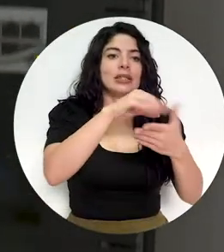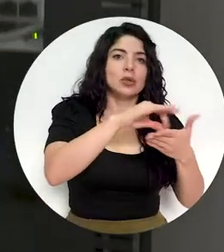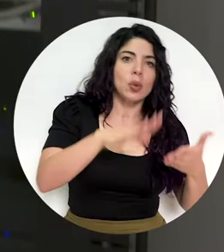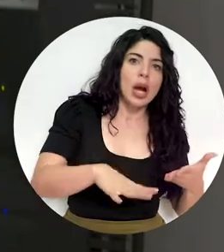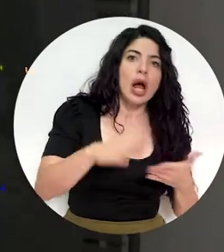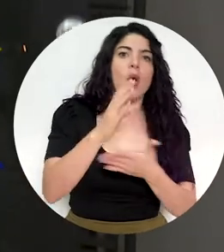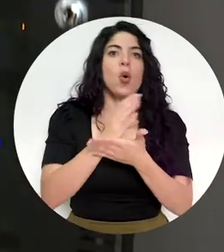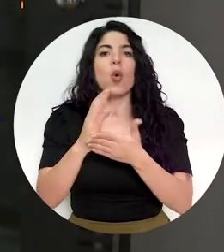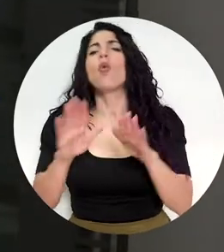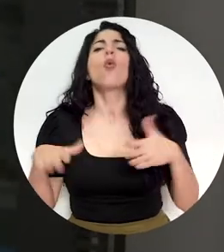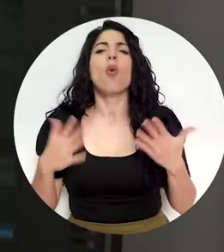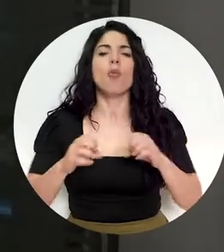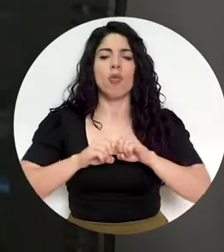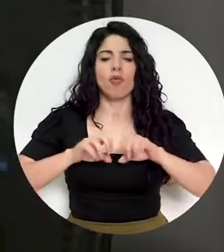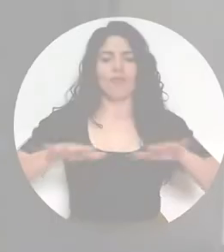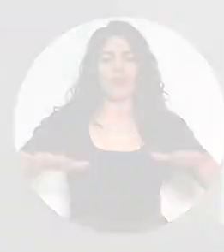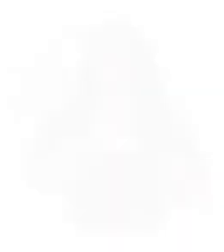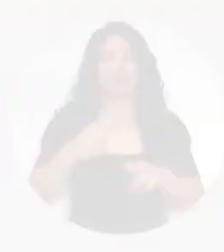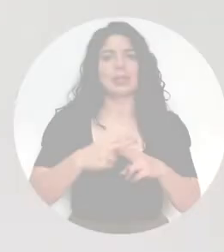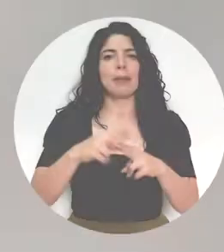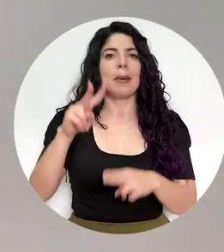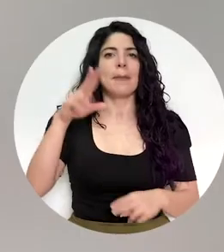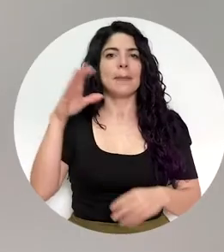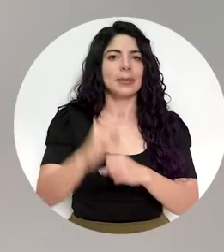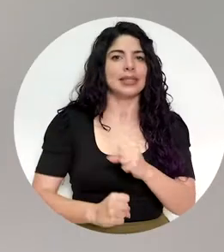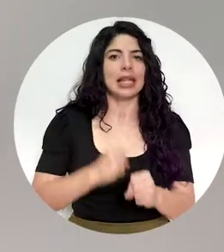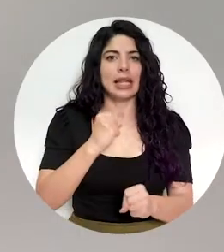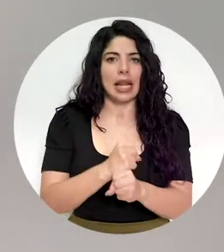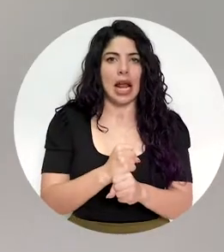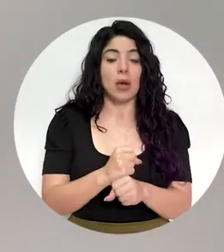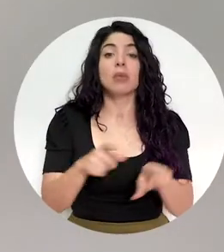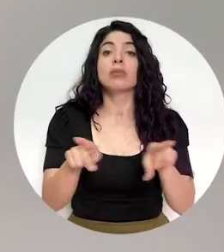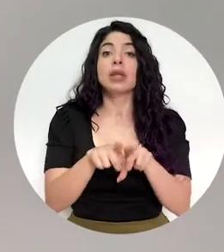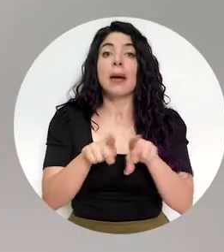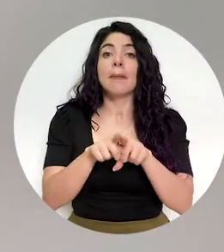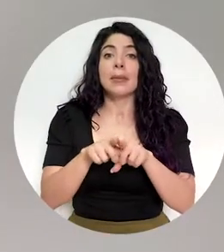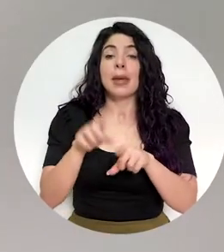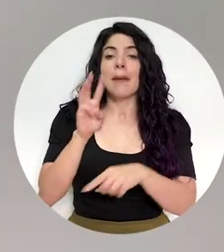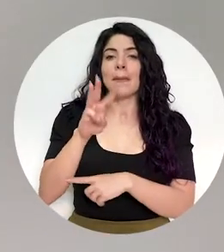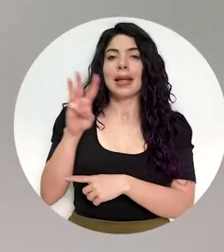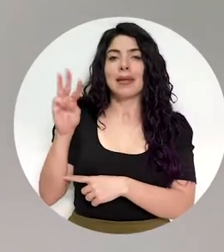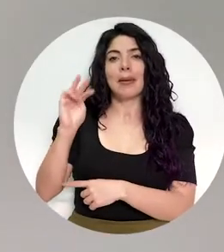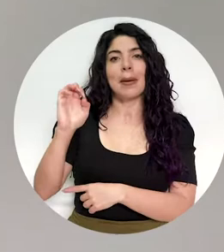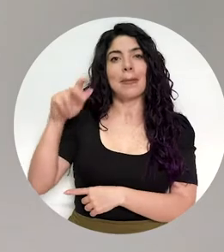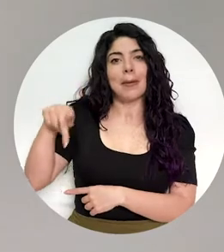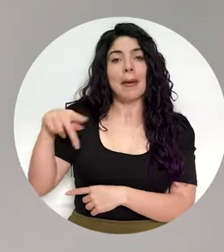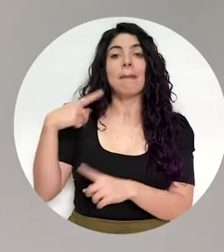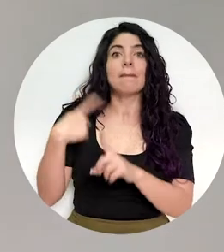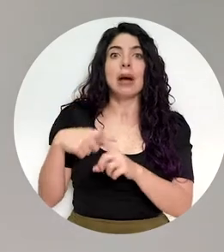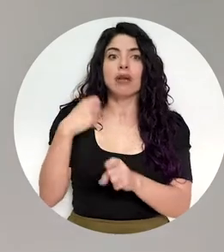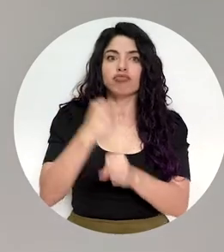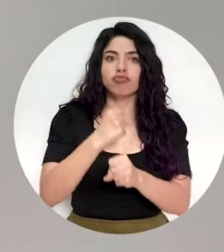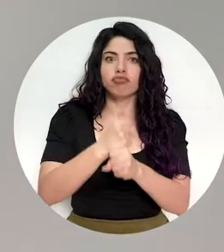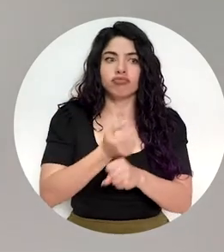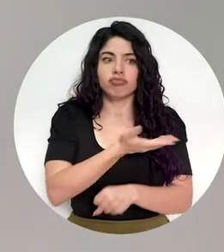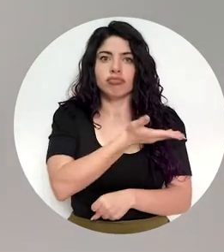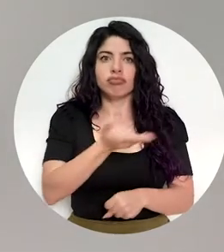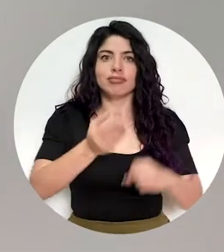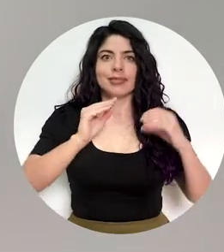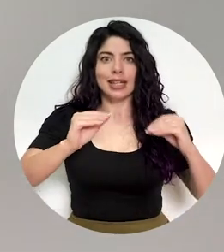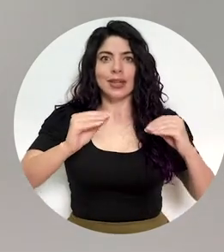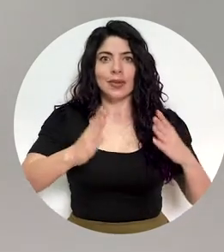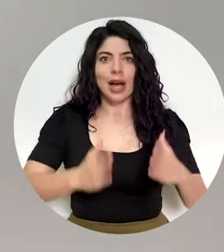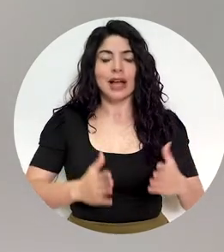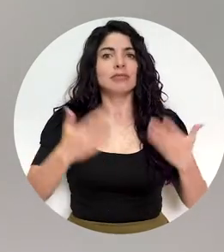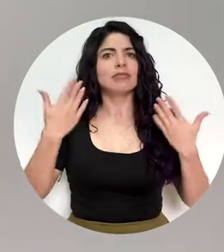y colegios con la red del Bicentenario. Además, por medio de la plataforma del MEP y la labor de las y los